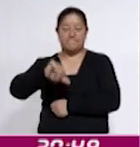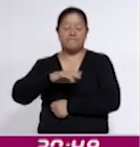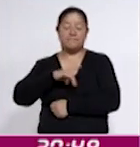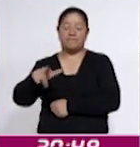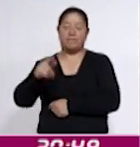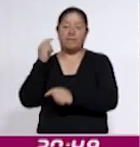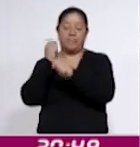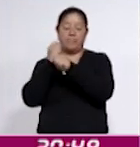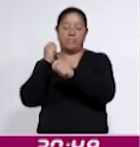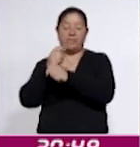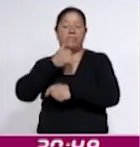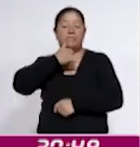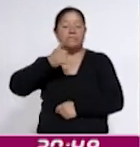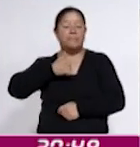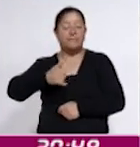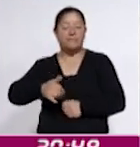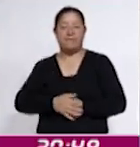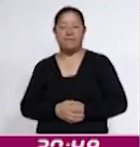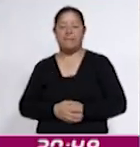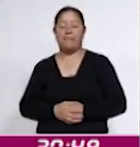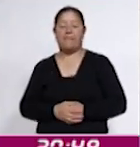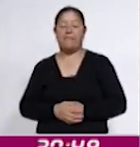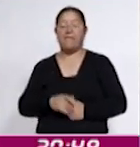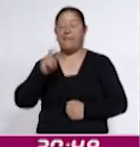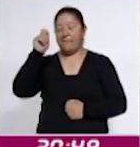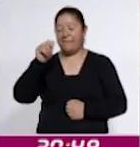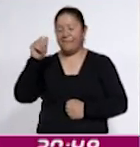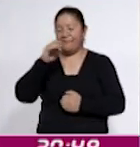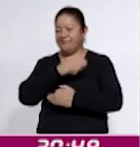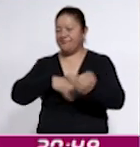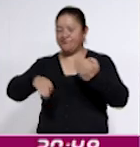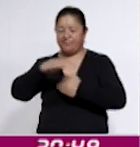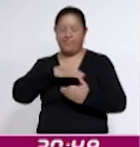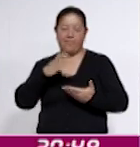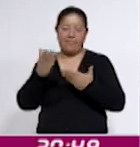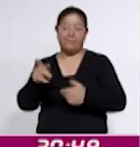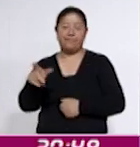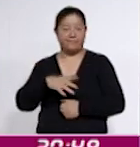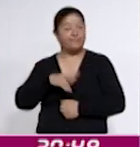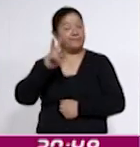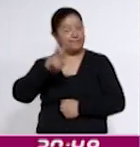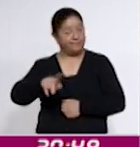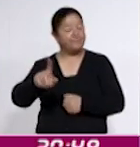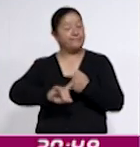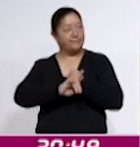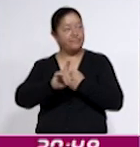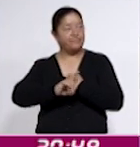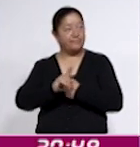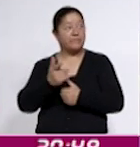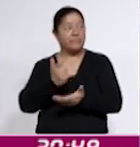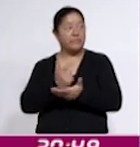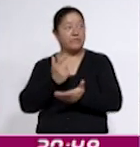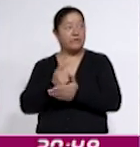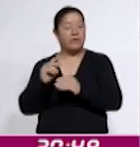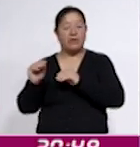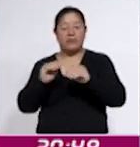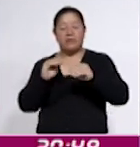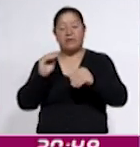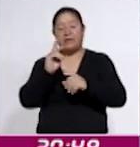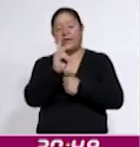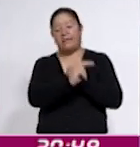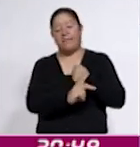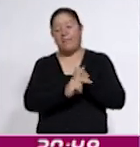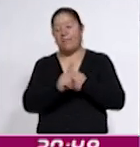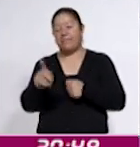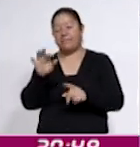público local de Italia por todos los sindicatos del sector, está causando serias dificultades en la movilidad urbana del país y